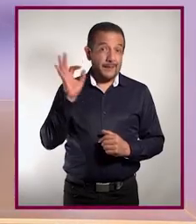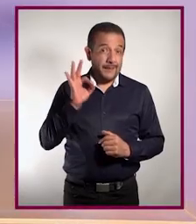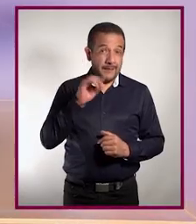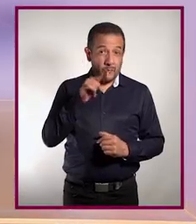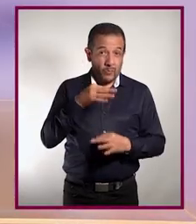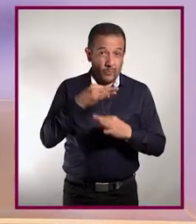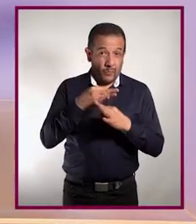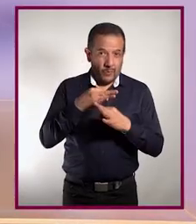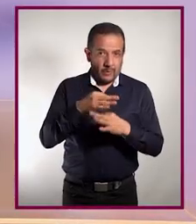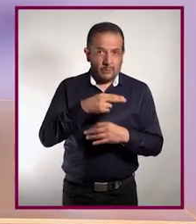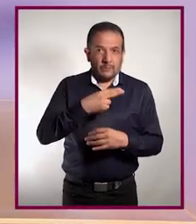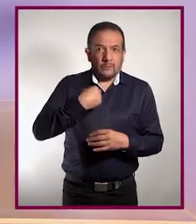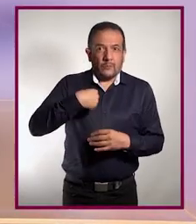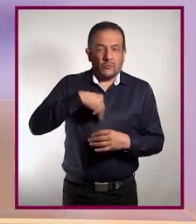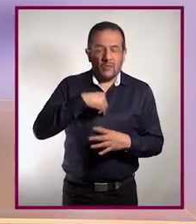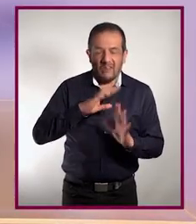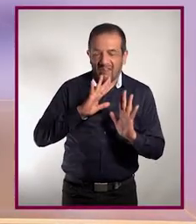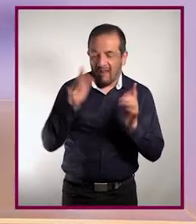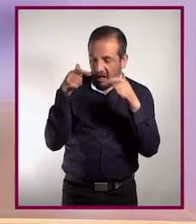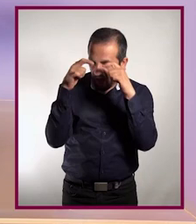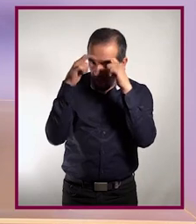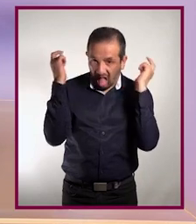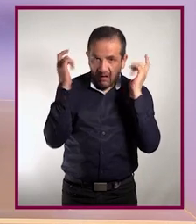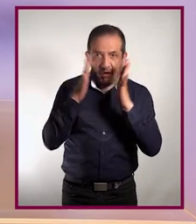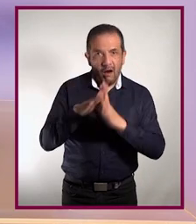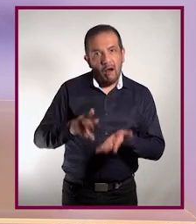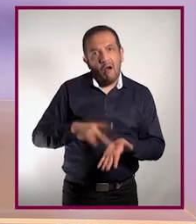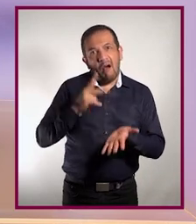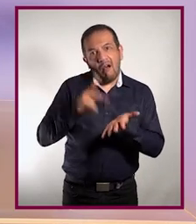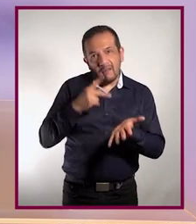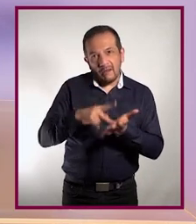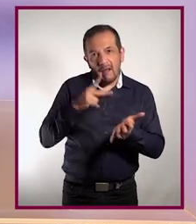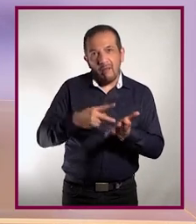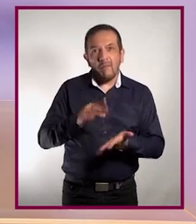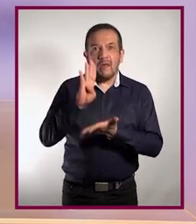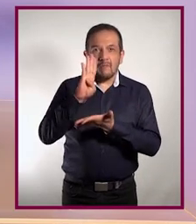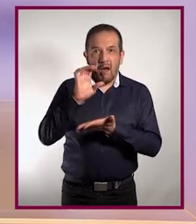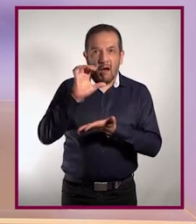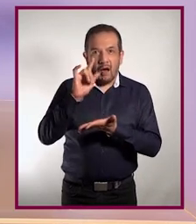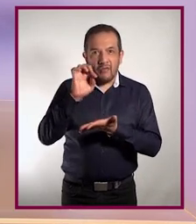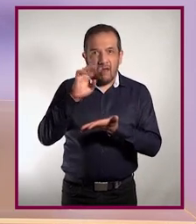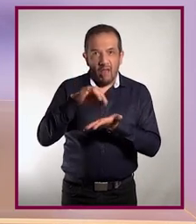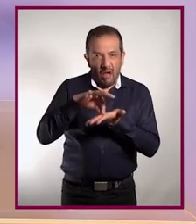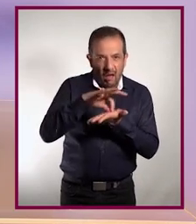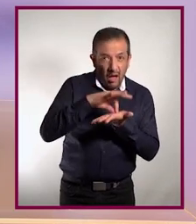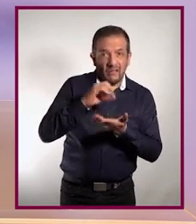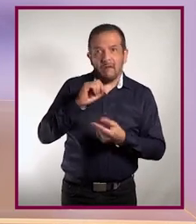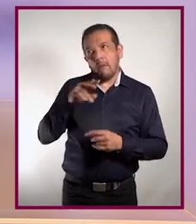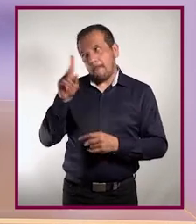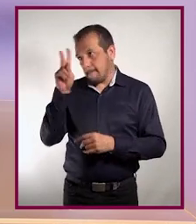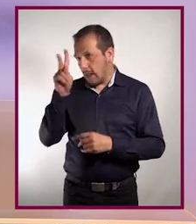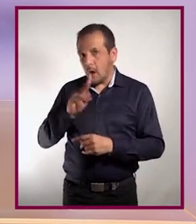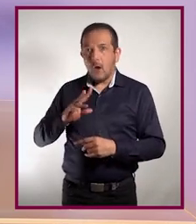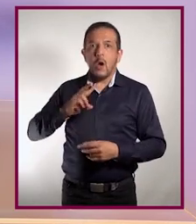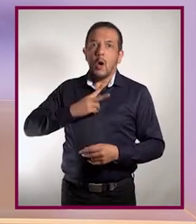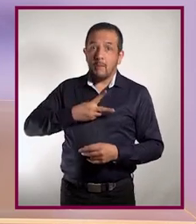Quizás a estas alturas estén un poco hartos de escuchar una vez más sobre bacterias y sobre todo de virus. Pero tienen que saber que